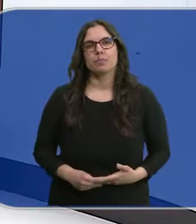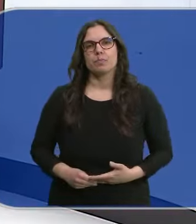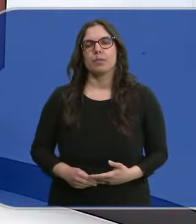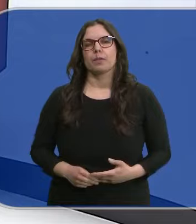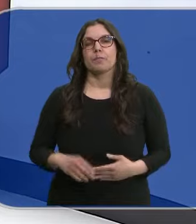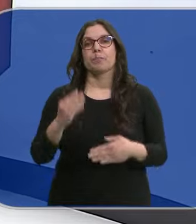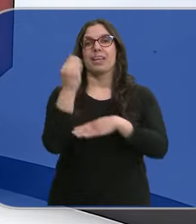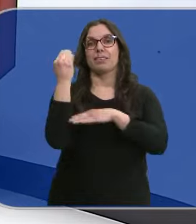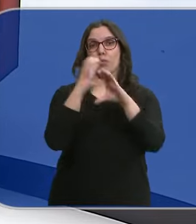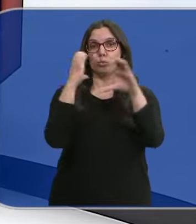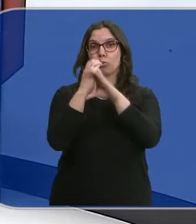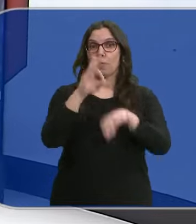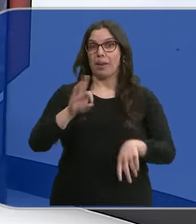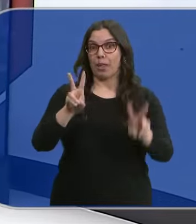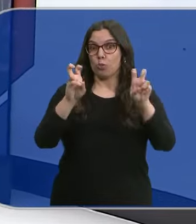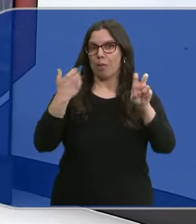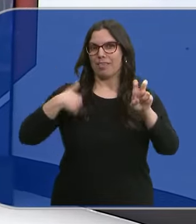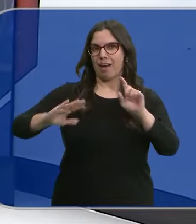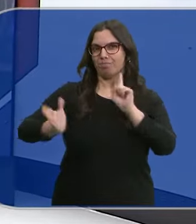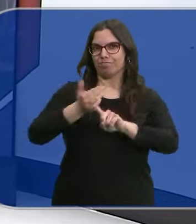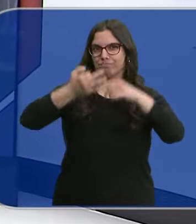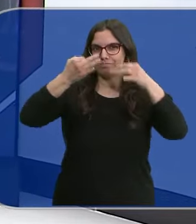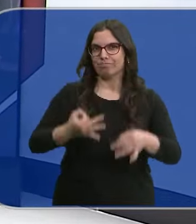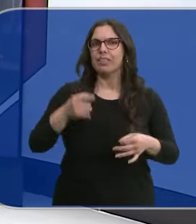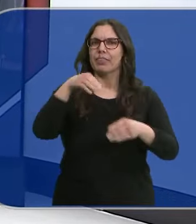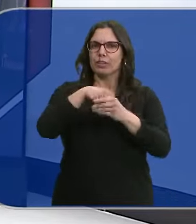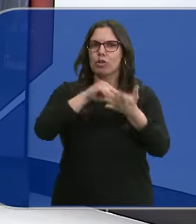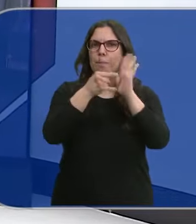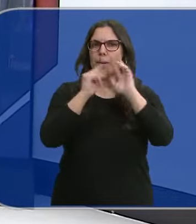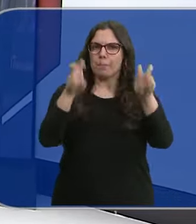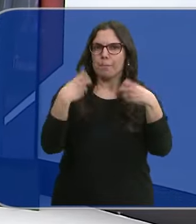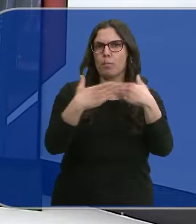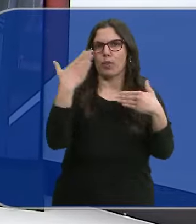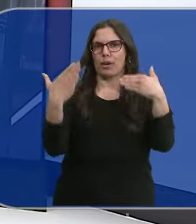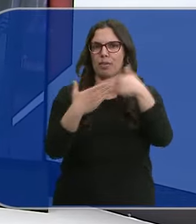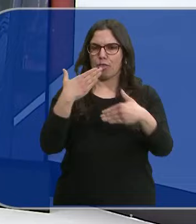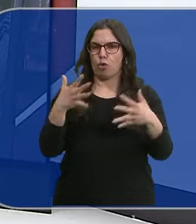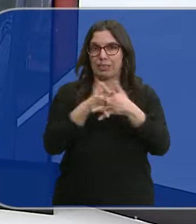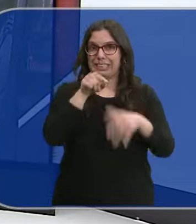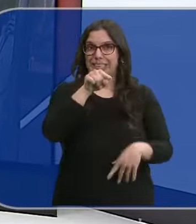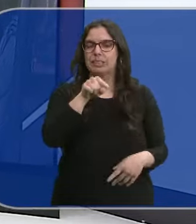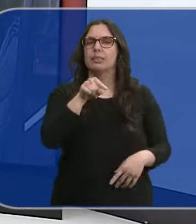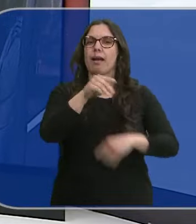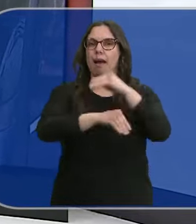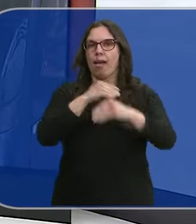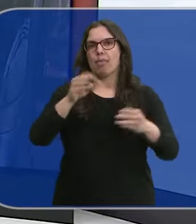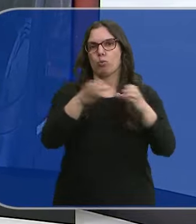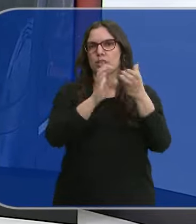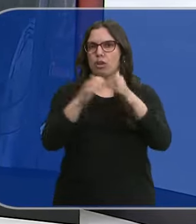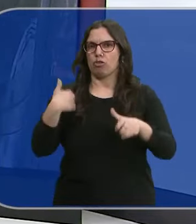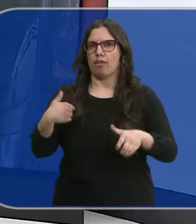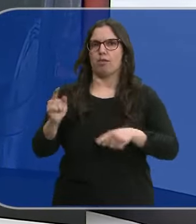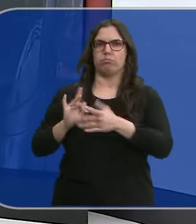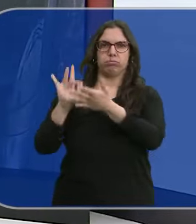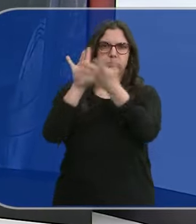La nueva estación de autobuses de Palencia ya es una realidad. Forma parte del plan de modernización de estas infraestructuras que está realizando la Junta de